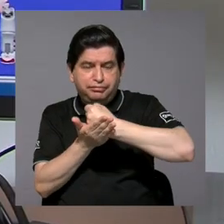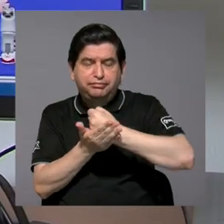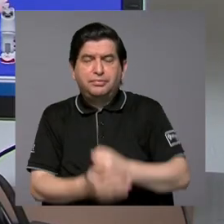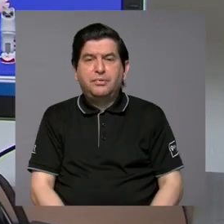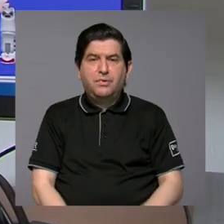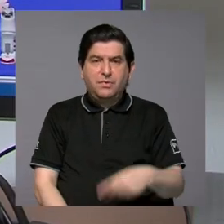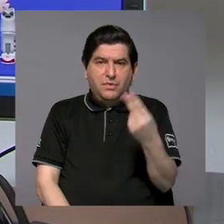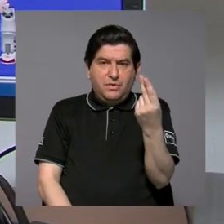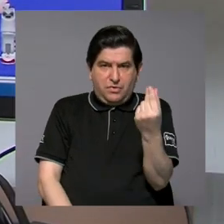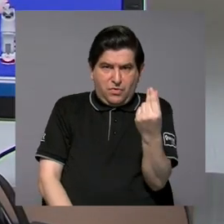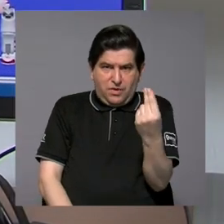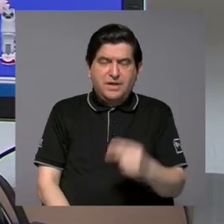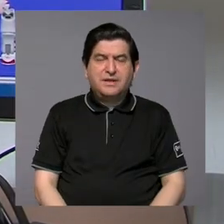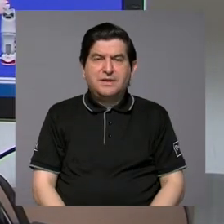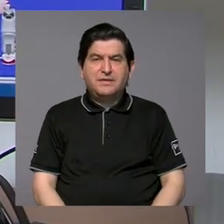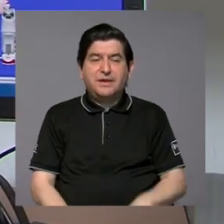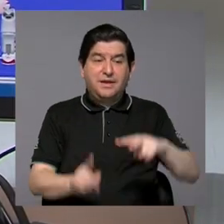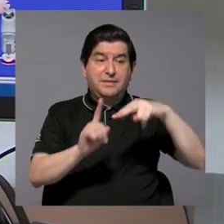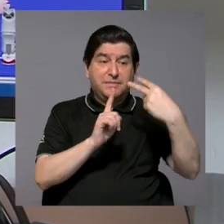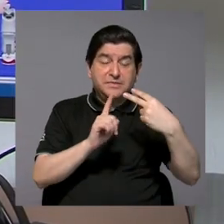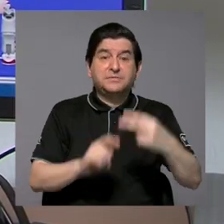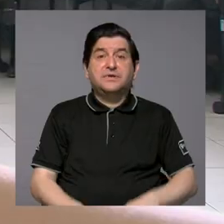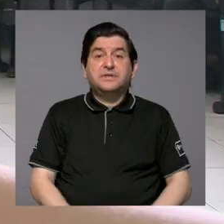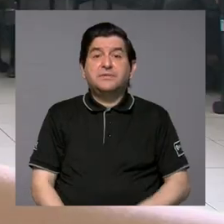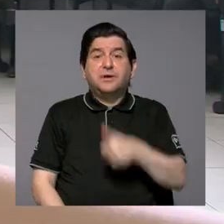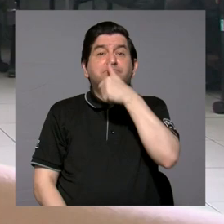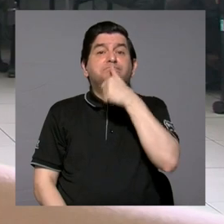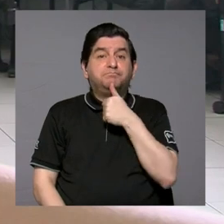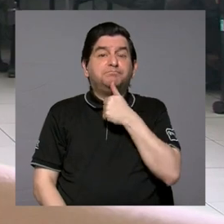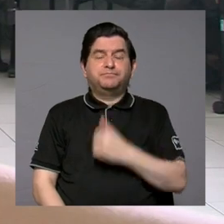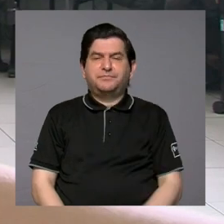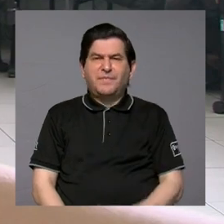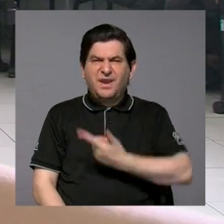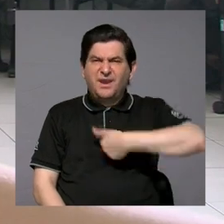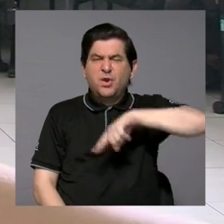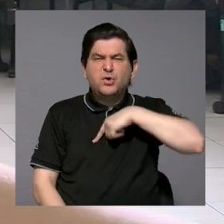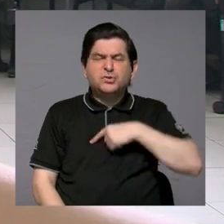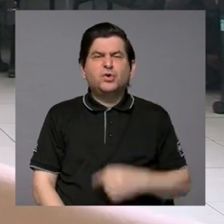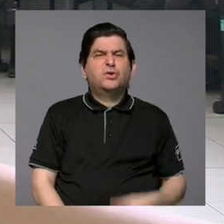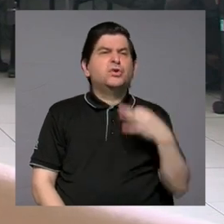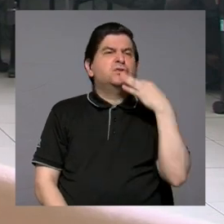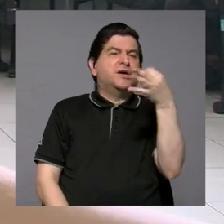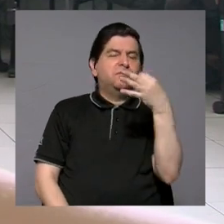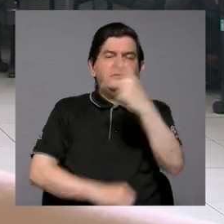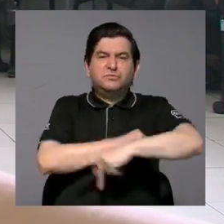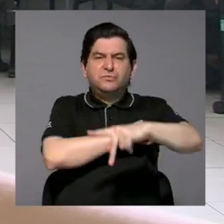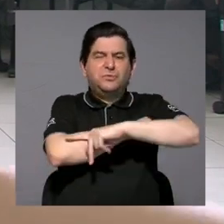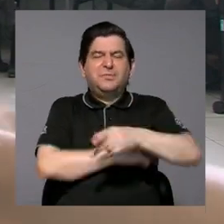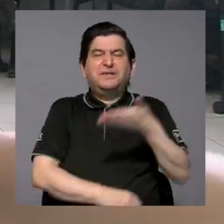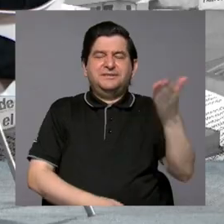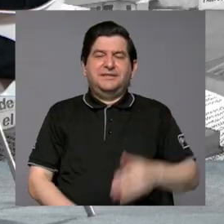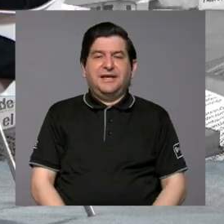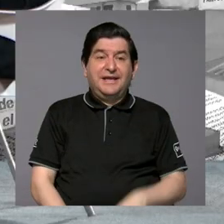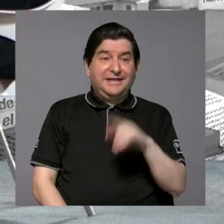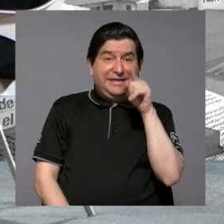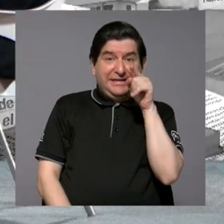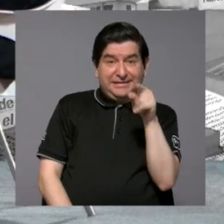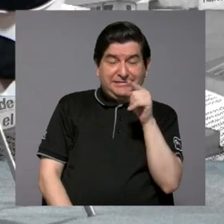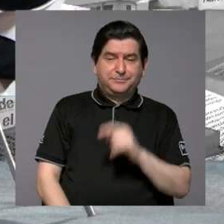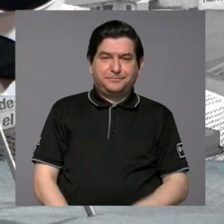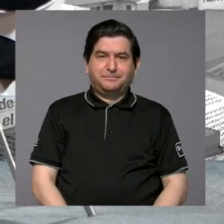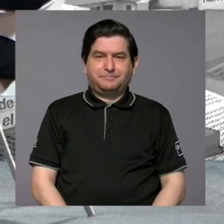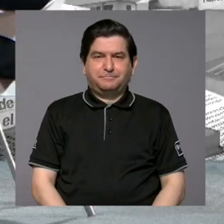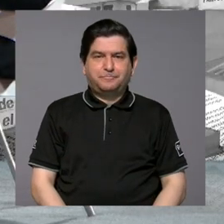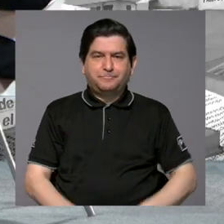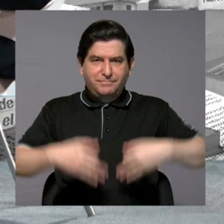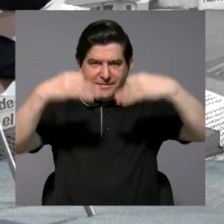los recursos que tienen desde el punto de vista privado? Entonces, ¿hacia dónde es que nosotros queremos ir como país? Y sobre eso, entonces,